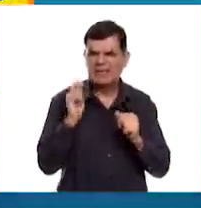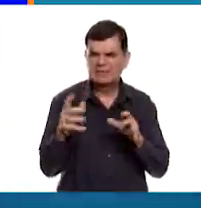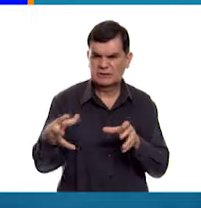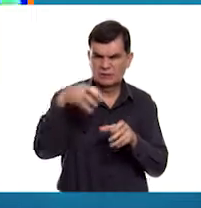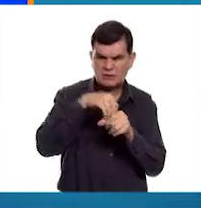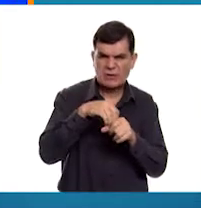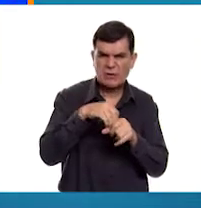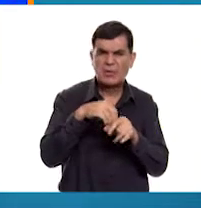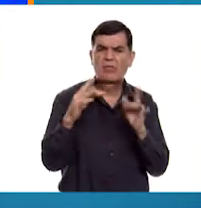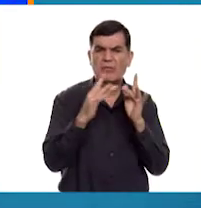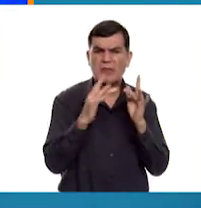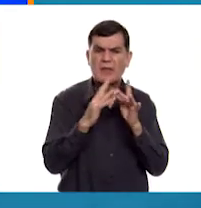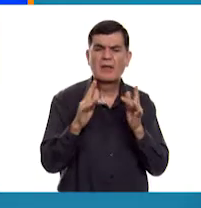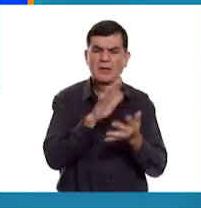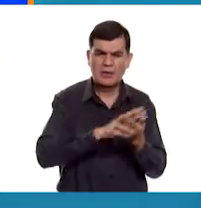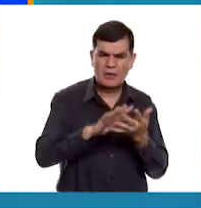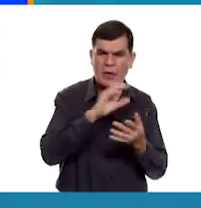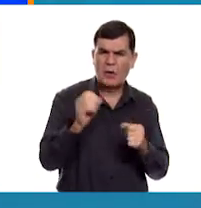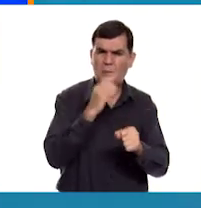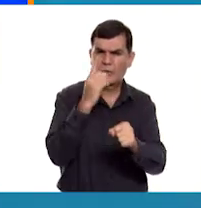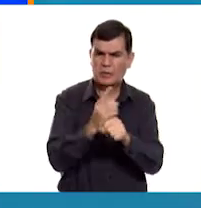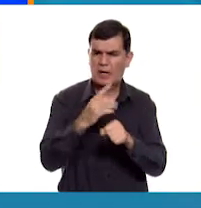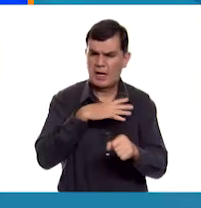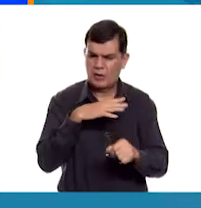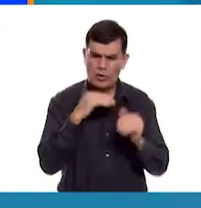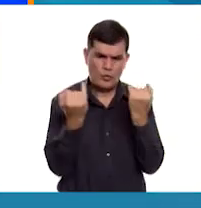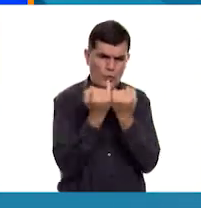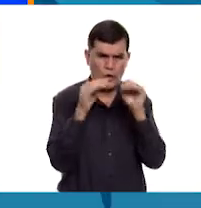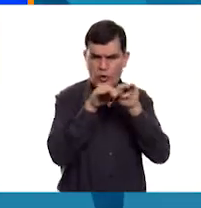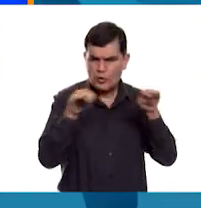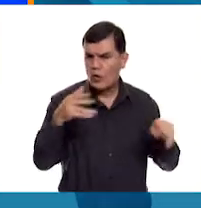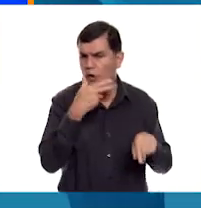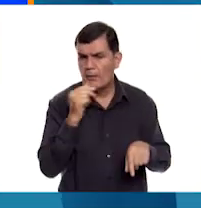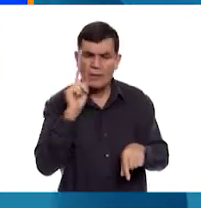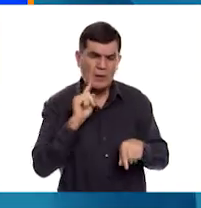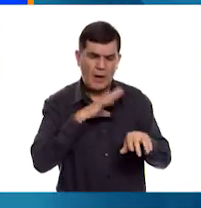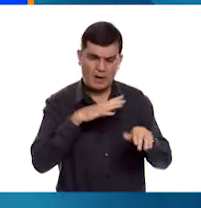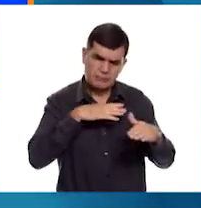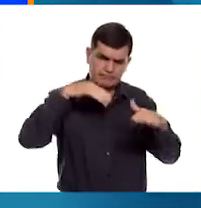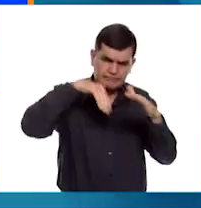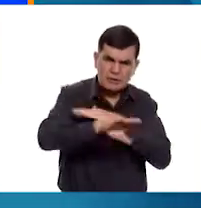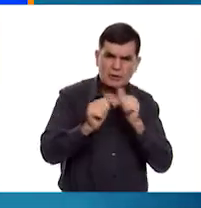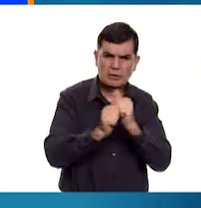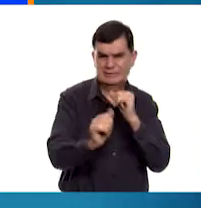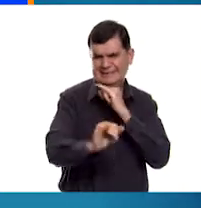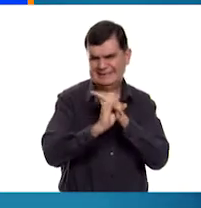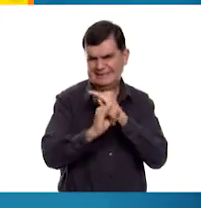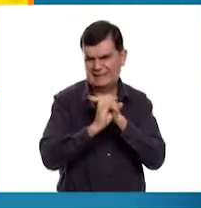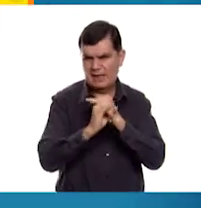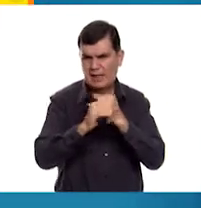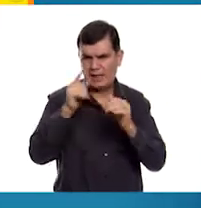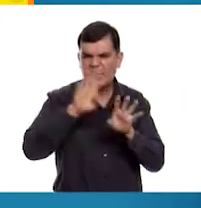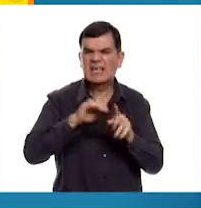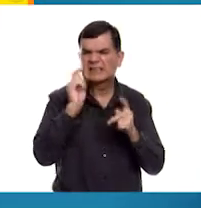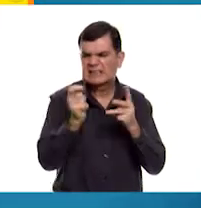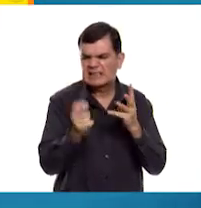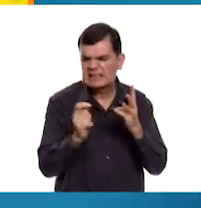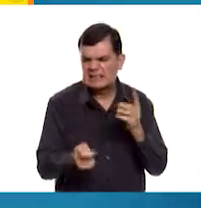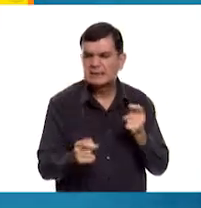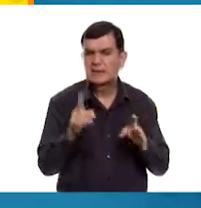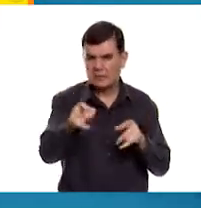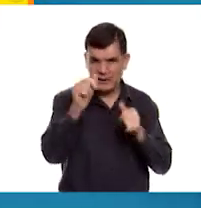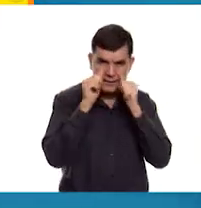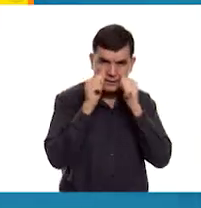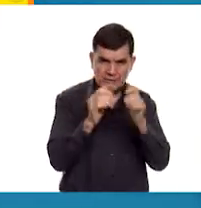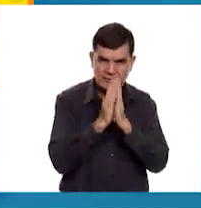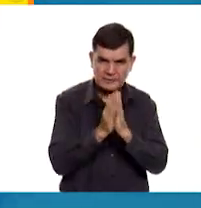Es decir, sobre la igualdad de oportunidades que todas y todos tenemos para navegar por el ciberespacio. ¡Pongan mucha atención!